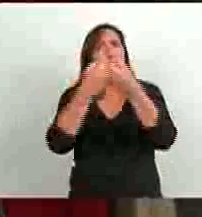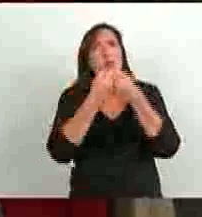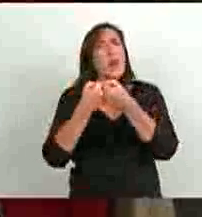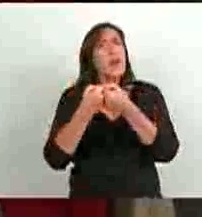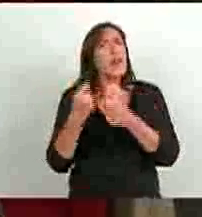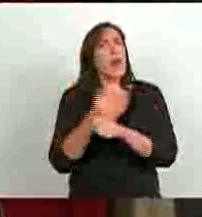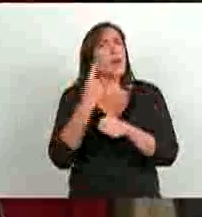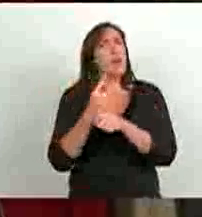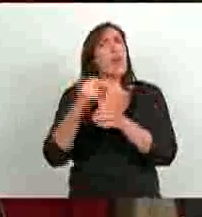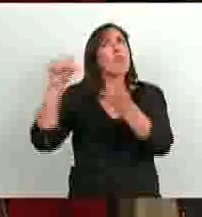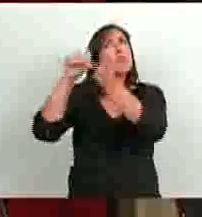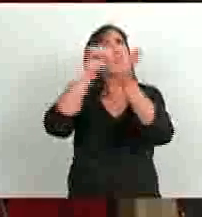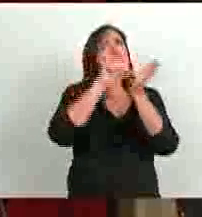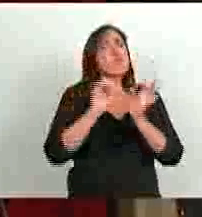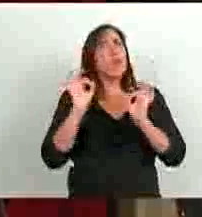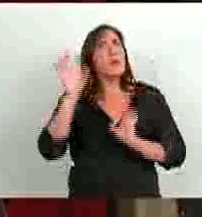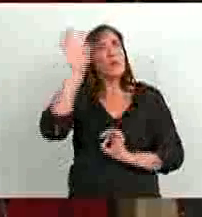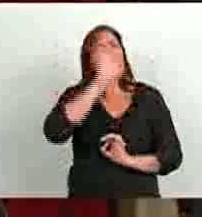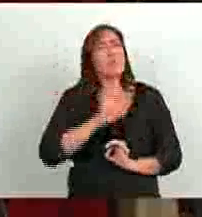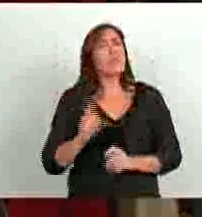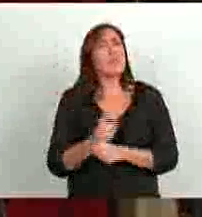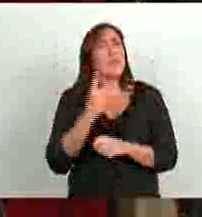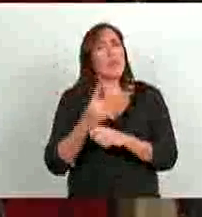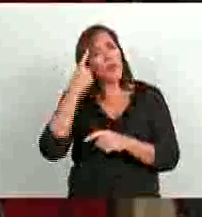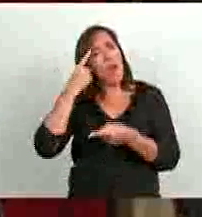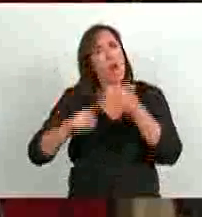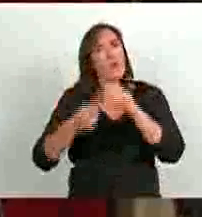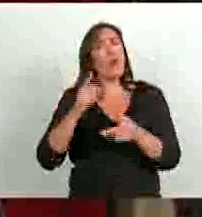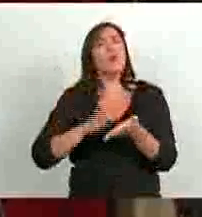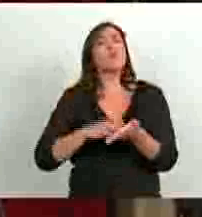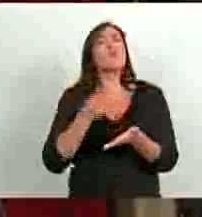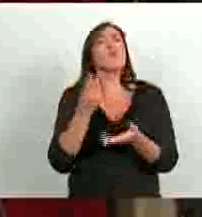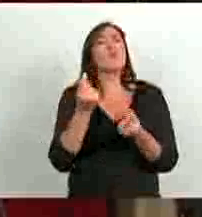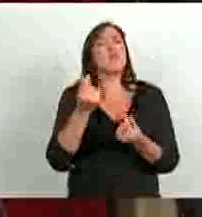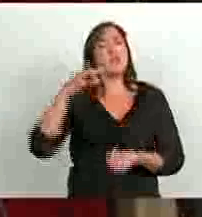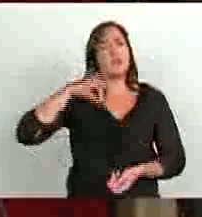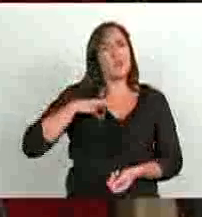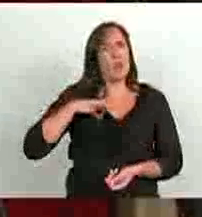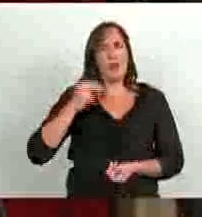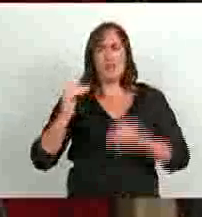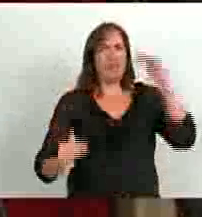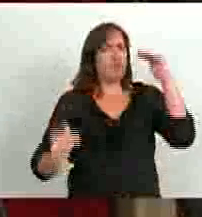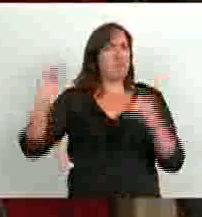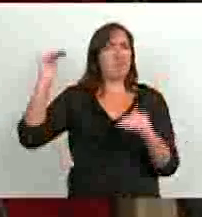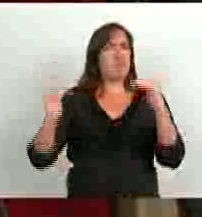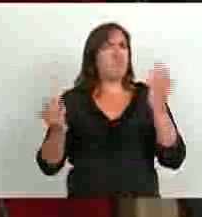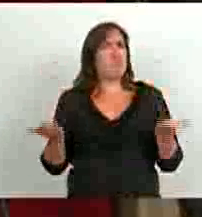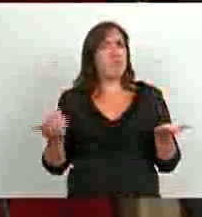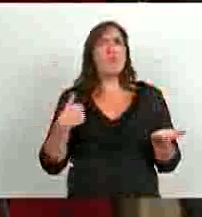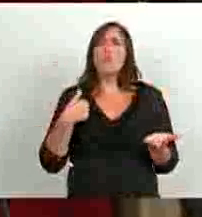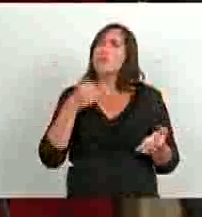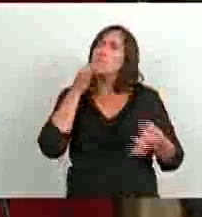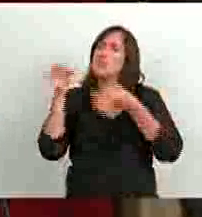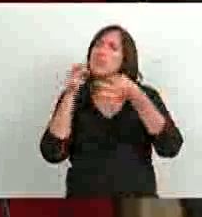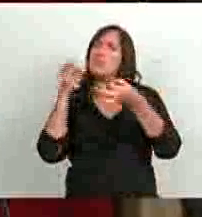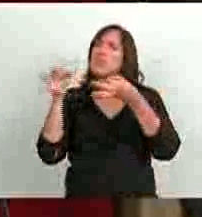las jurisdicciones en el tema de salarios, bastante dispar, por cierto, porque charlaba